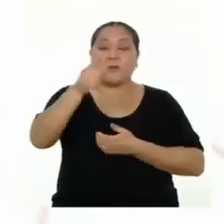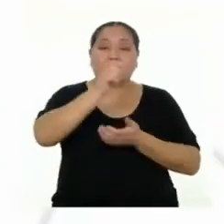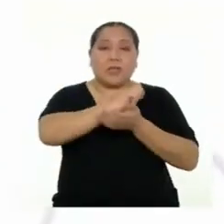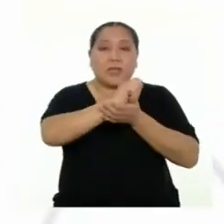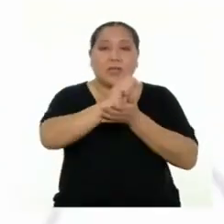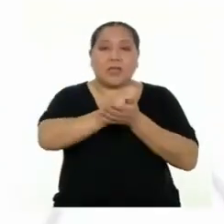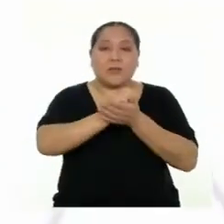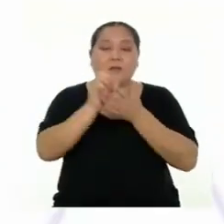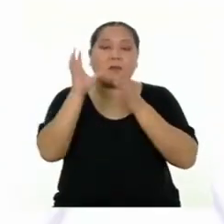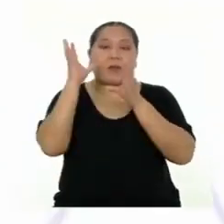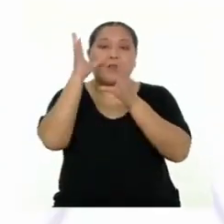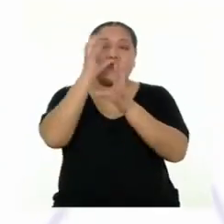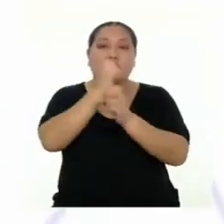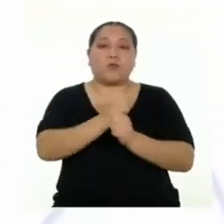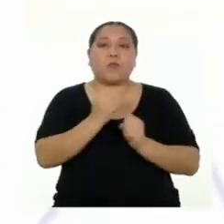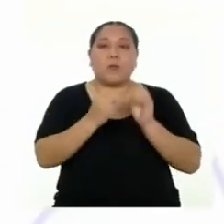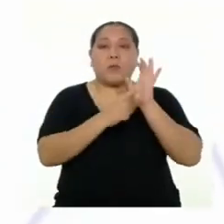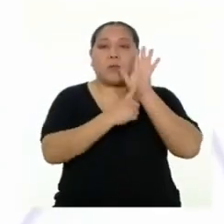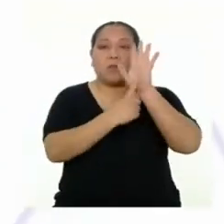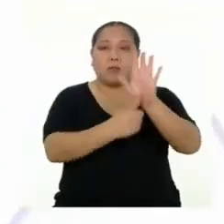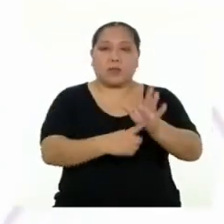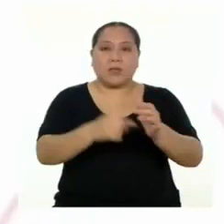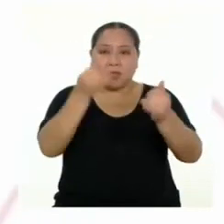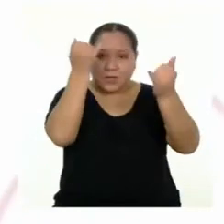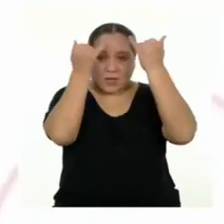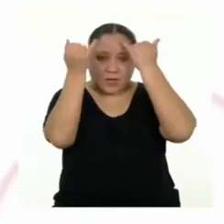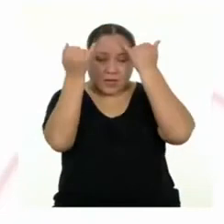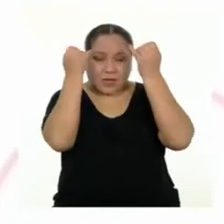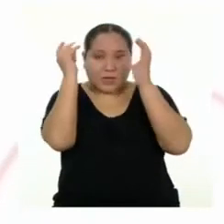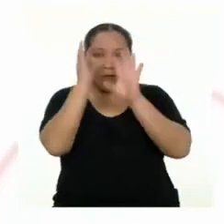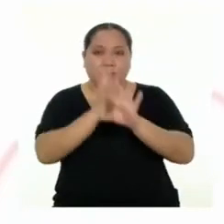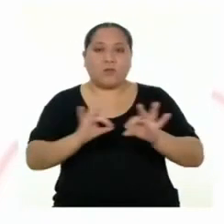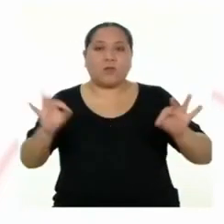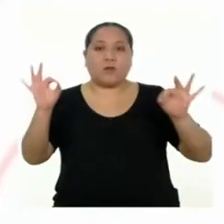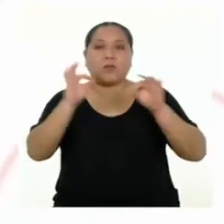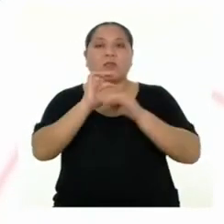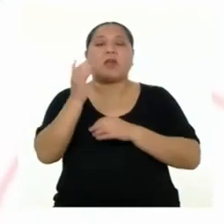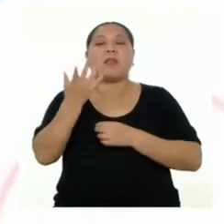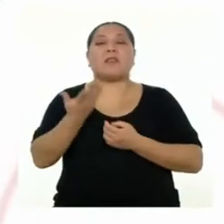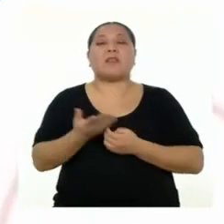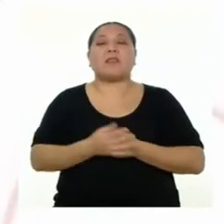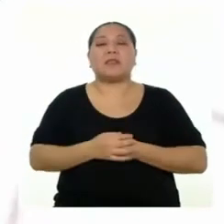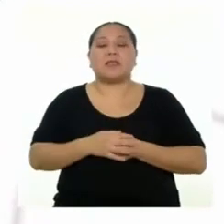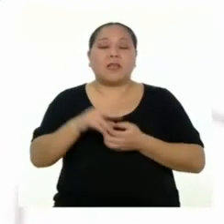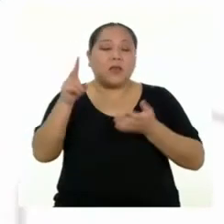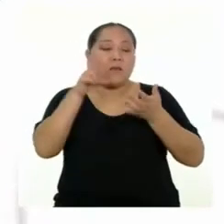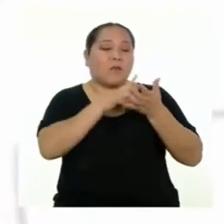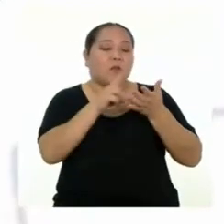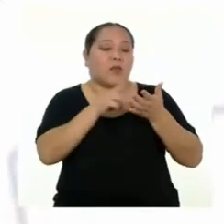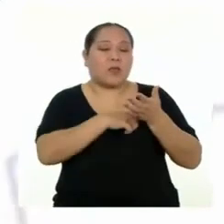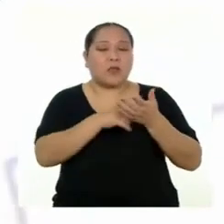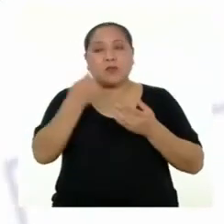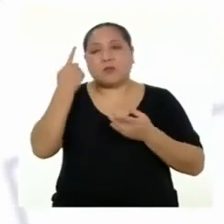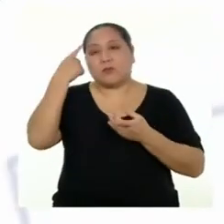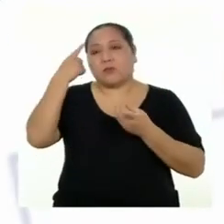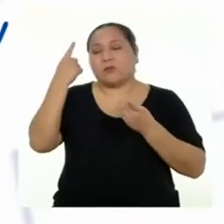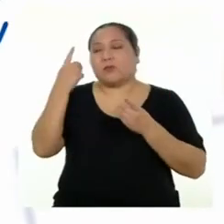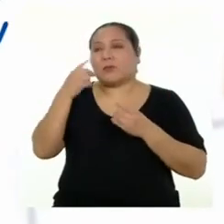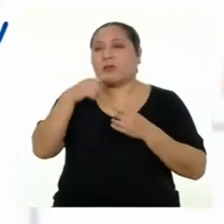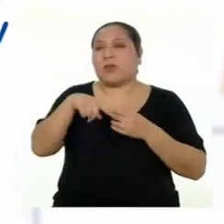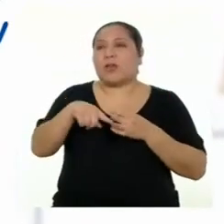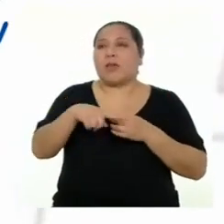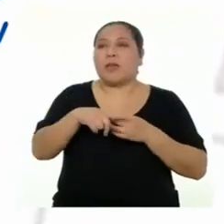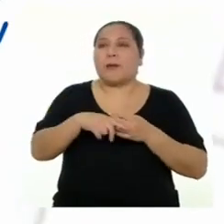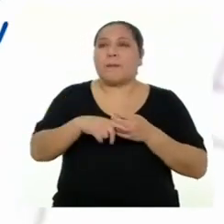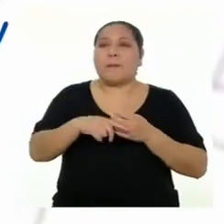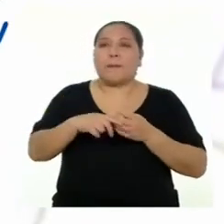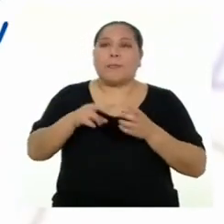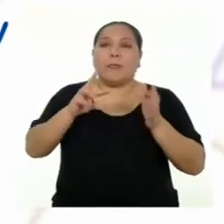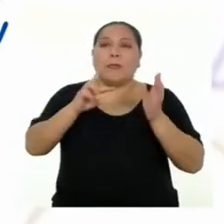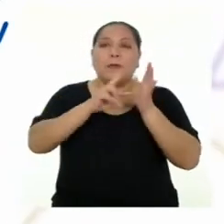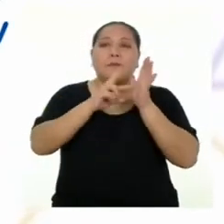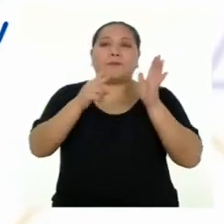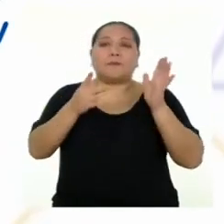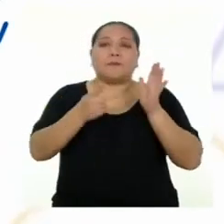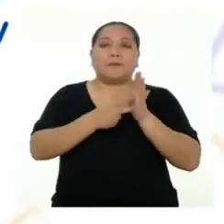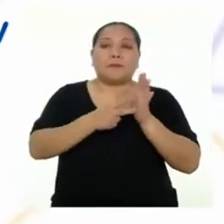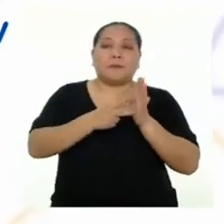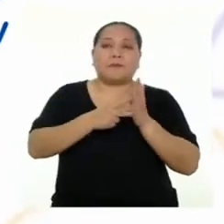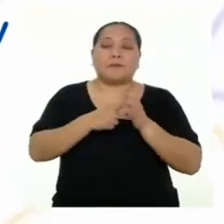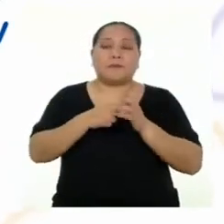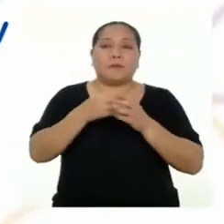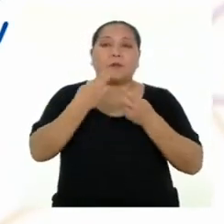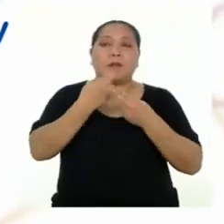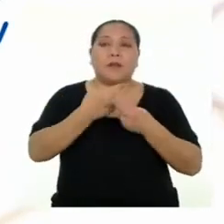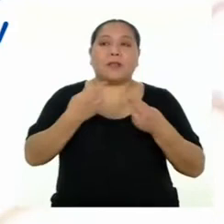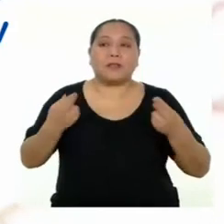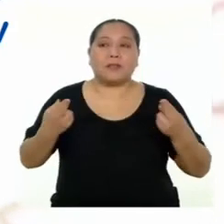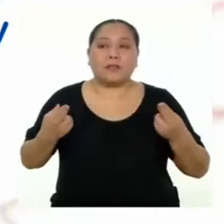Escribe un resumen presentando las ideas principales de los textos que hemos leído sobre la definición de residuos sólidos y la quema de basura